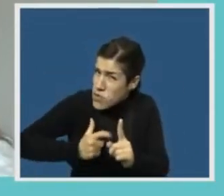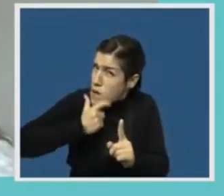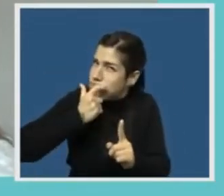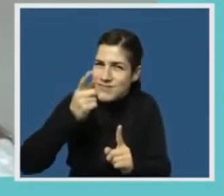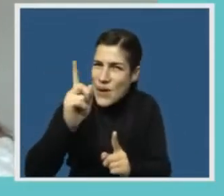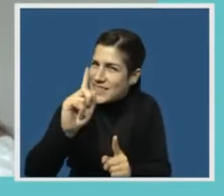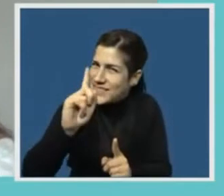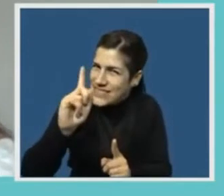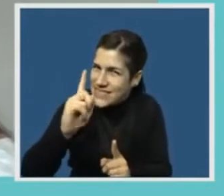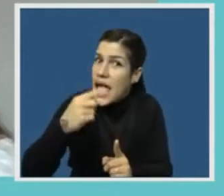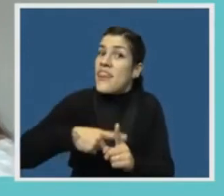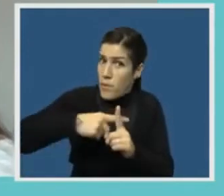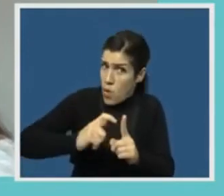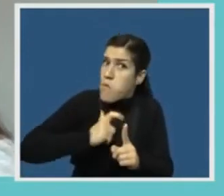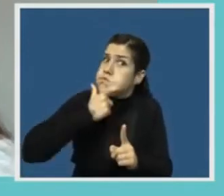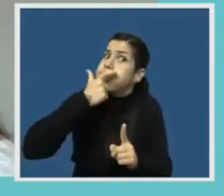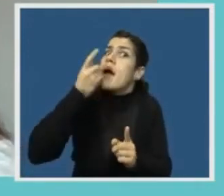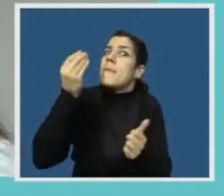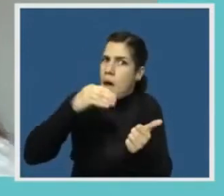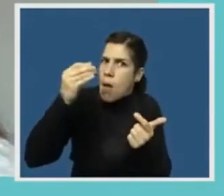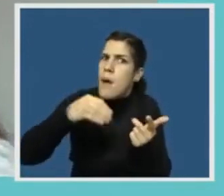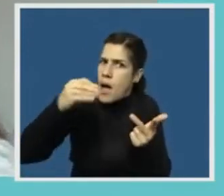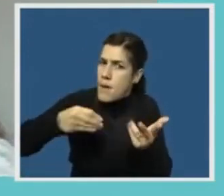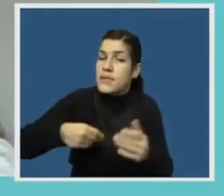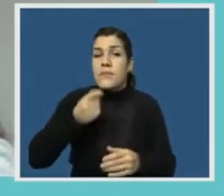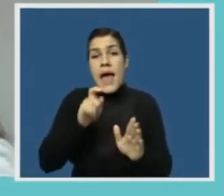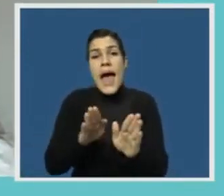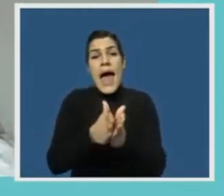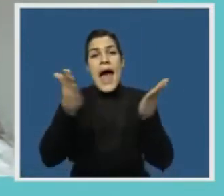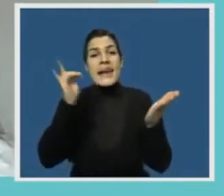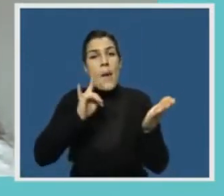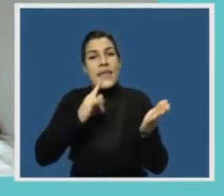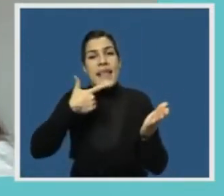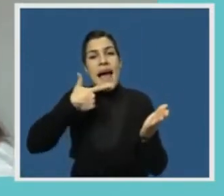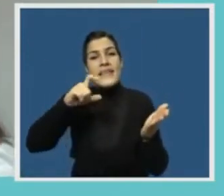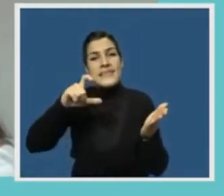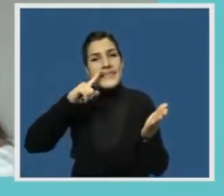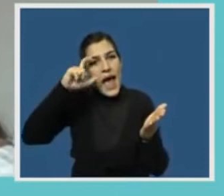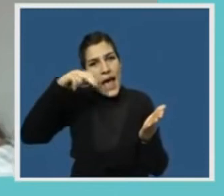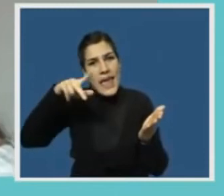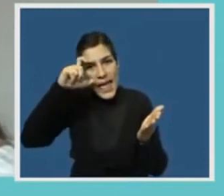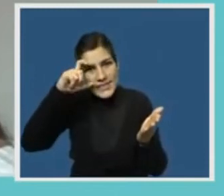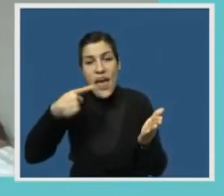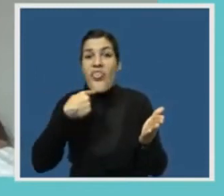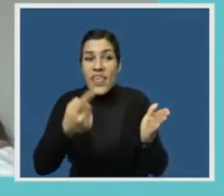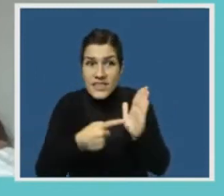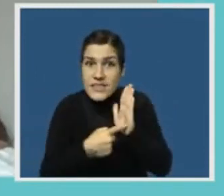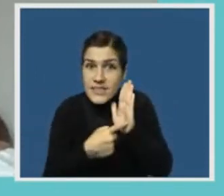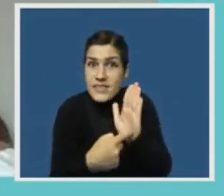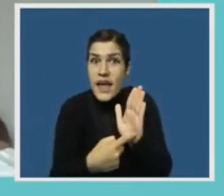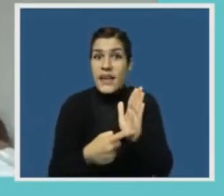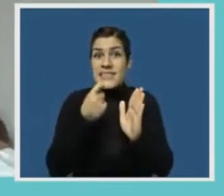la historia. Un estudio publicado en la revista Science advierte que el calentamiento del océano afecta la